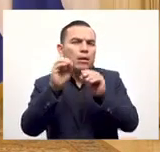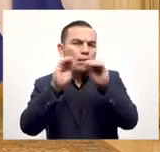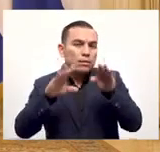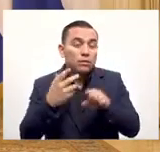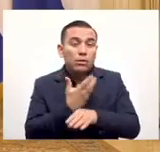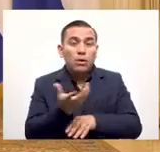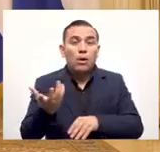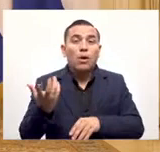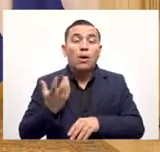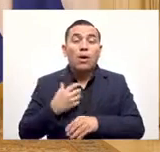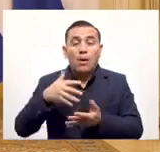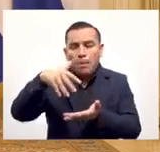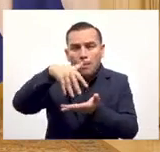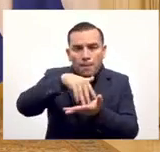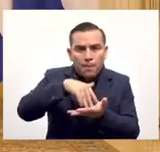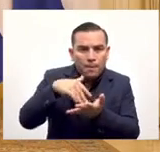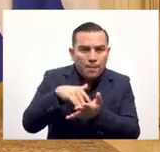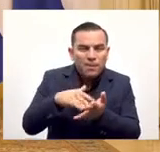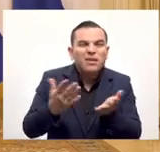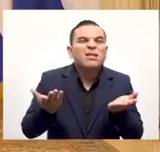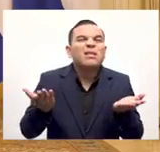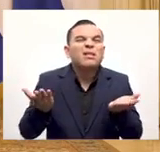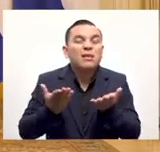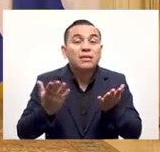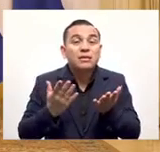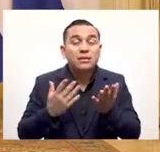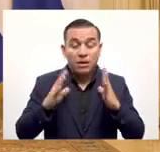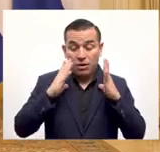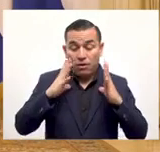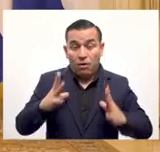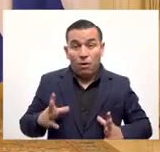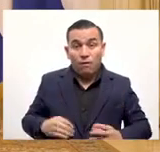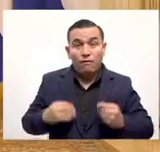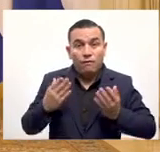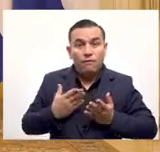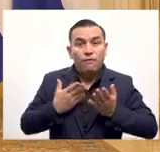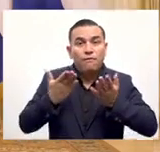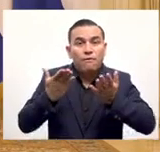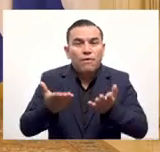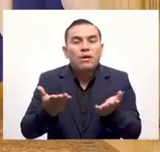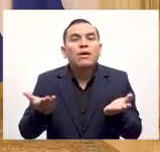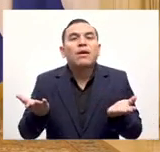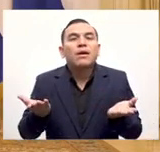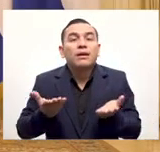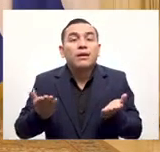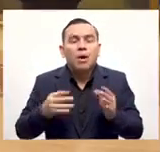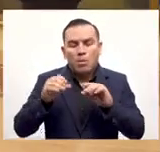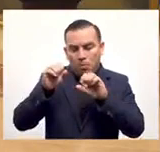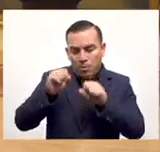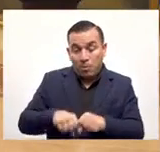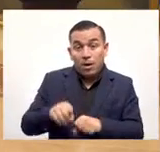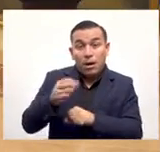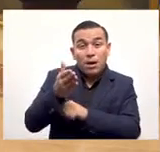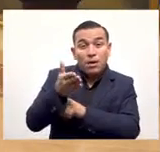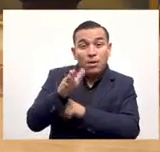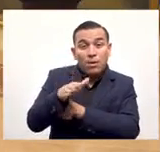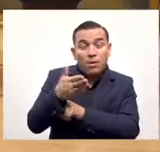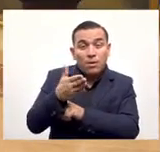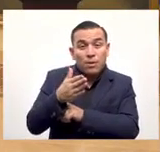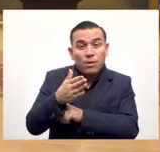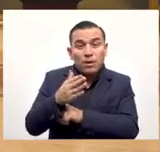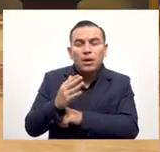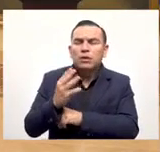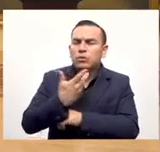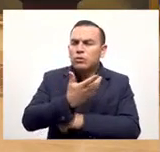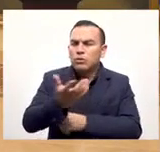la población que tenga Bitcoins, ya sea de los que le regaló el gobierno o si acepta Bitcoins de otra manera, pueda utilizarlos